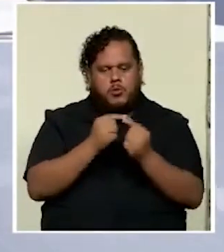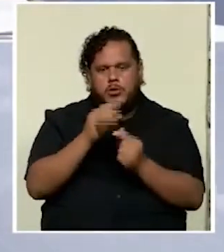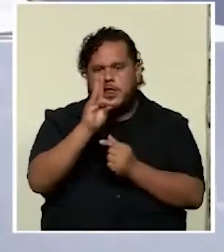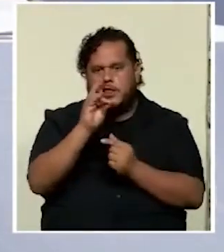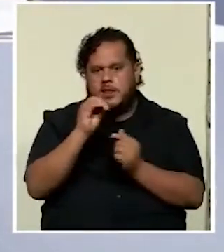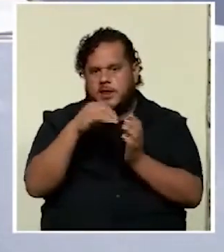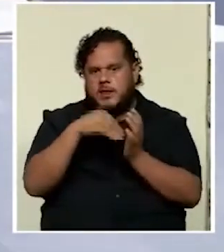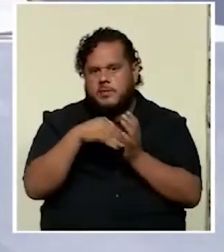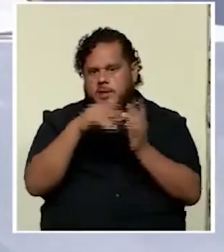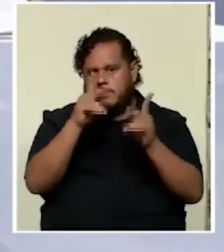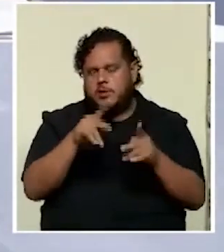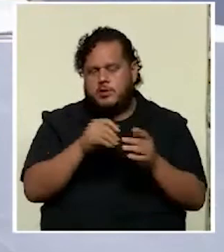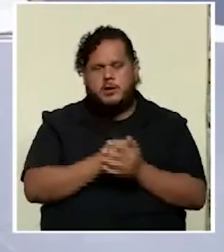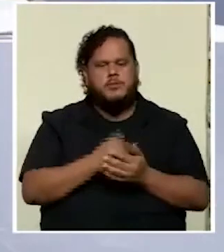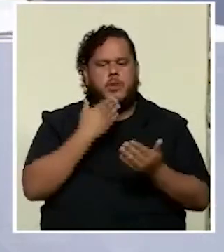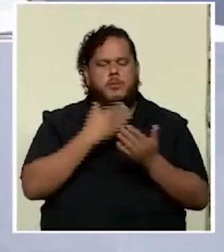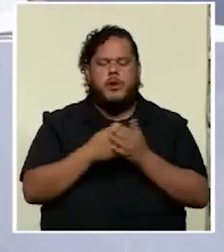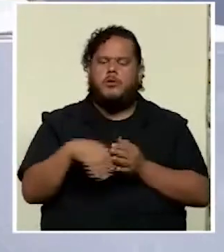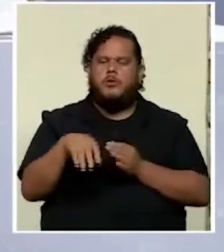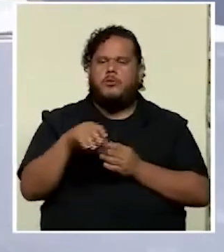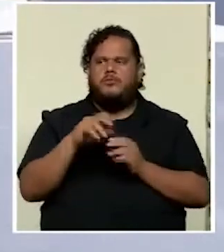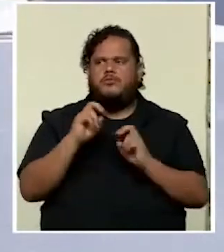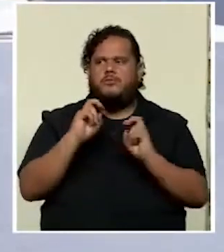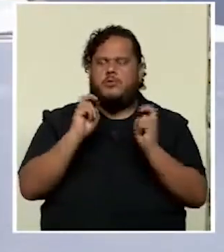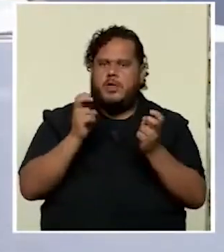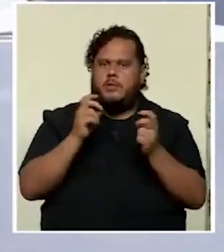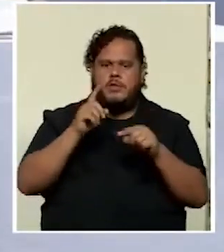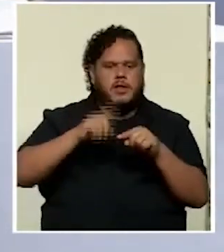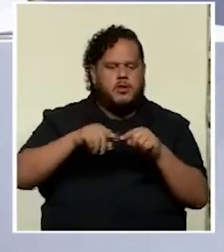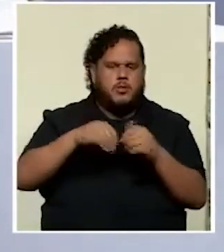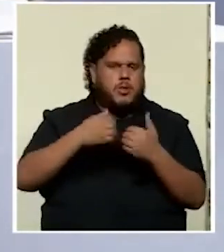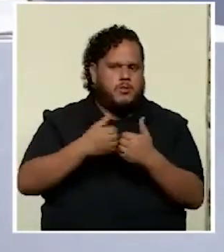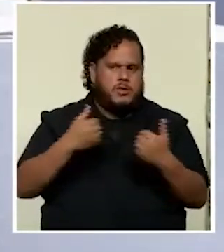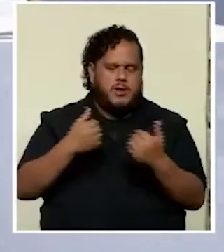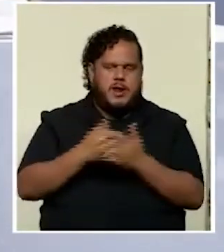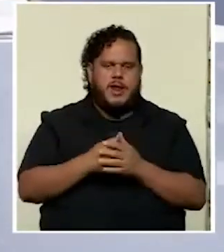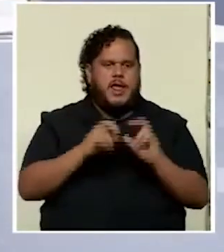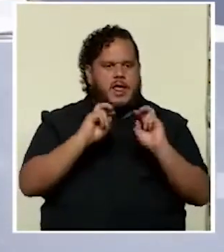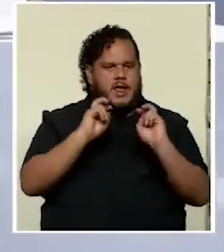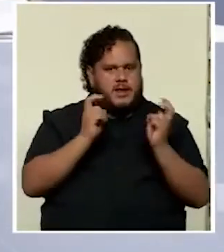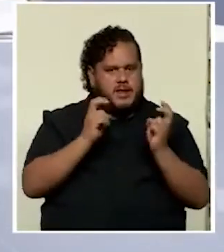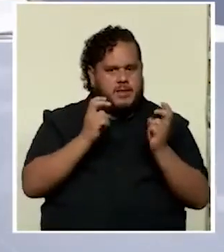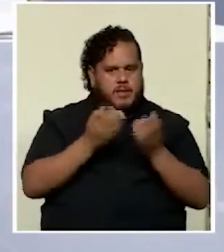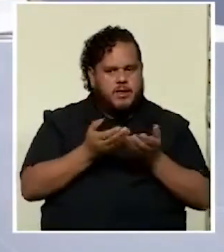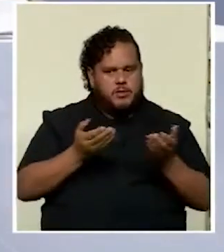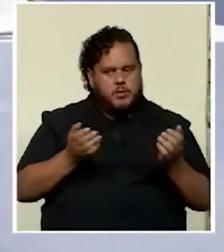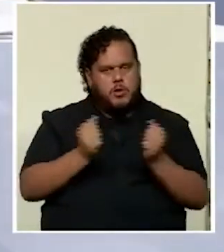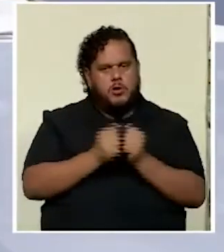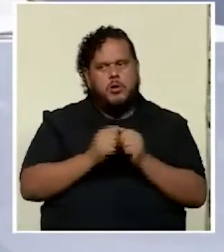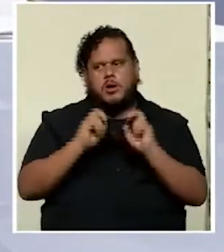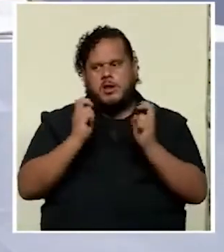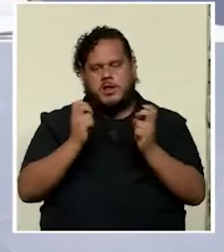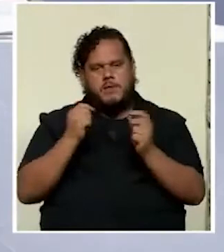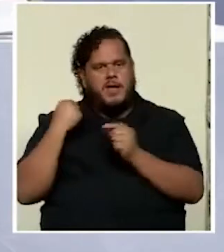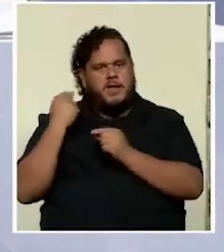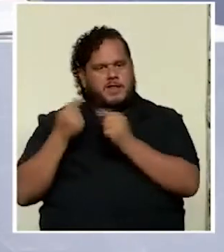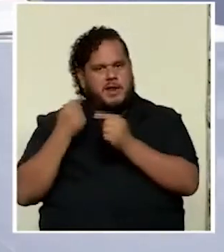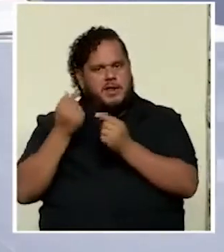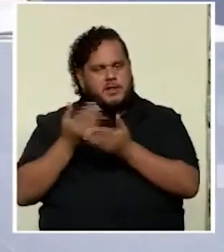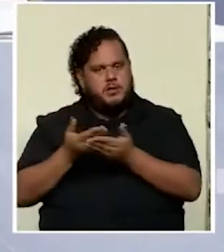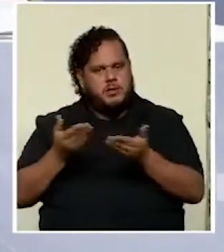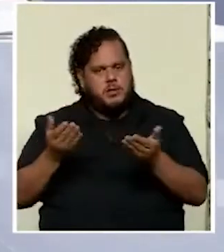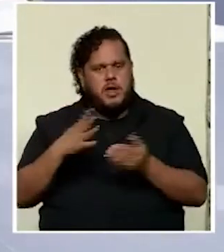son temas no podemos separar Ernesto el tema de los recursos con el tema de la gestión de los recursos